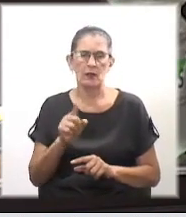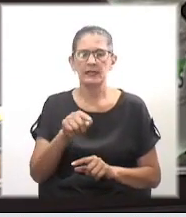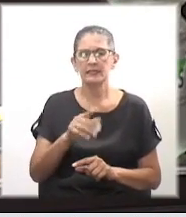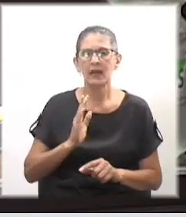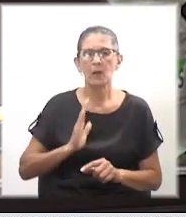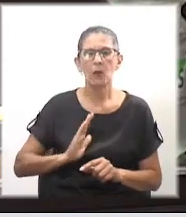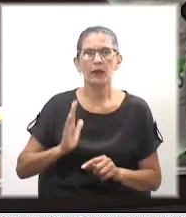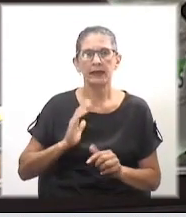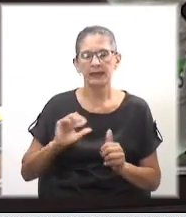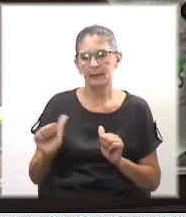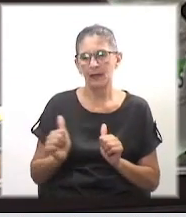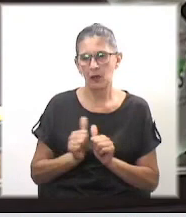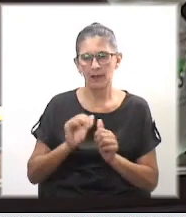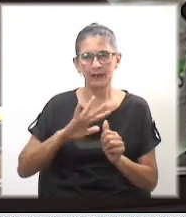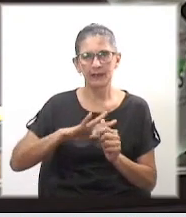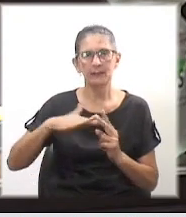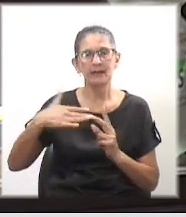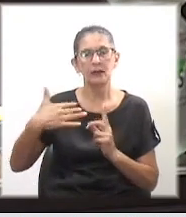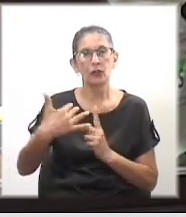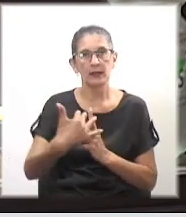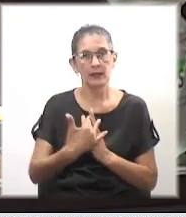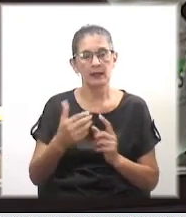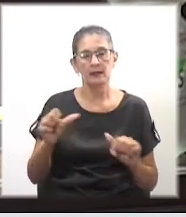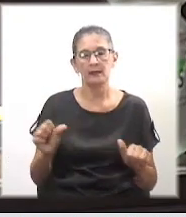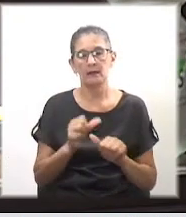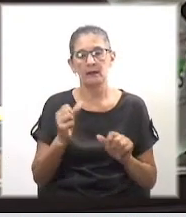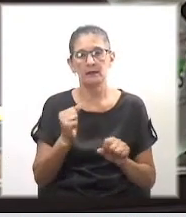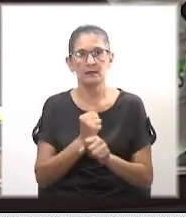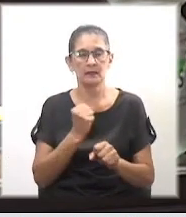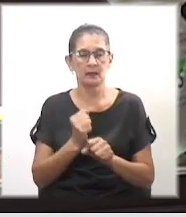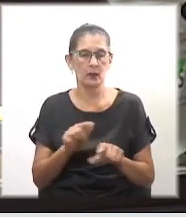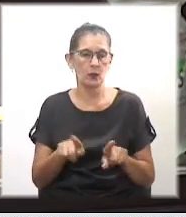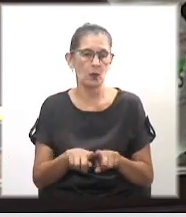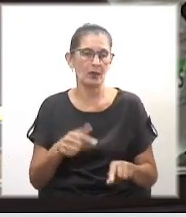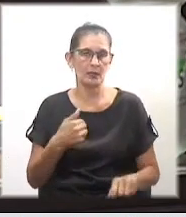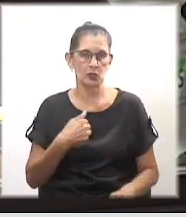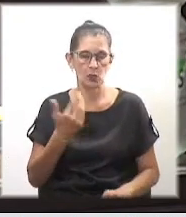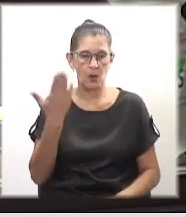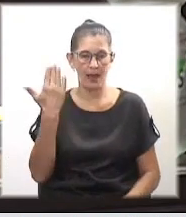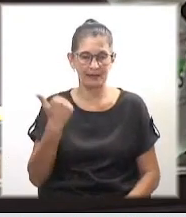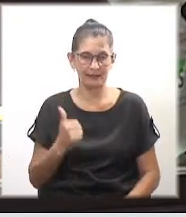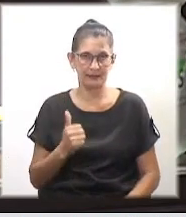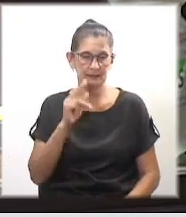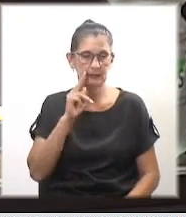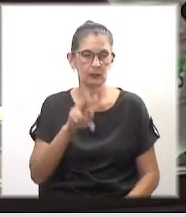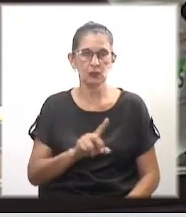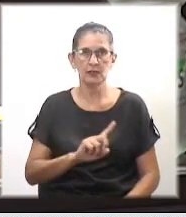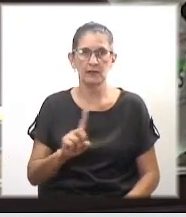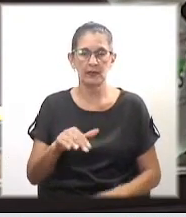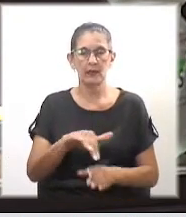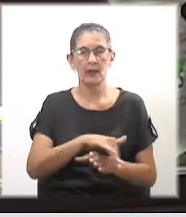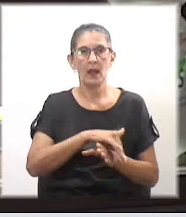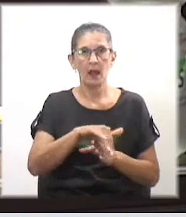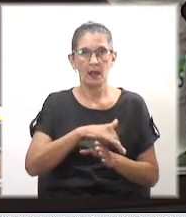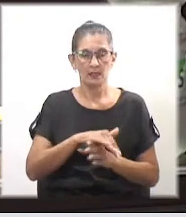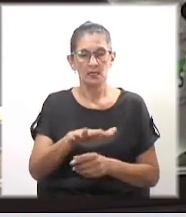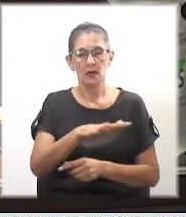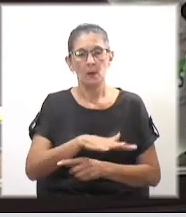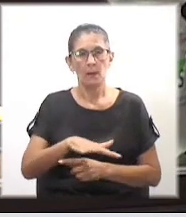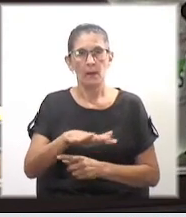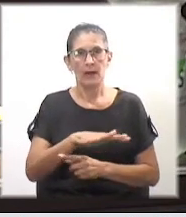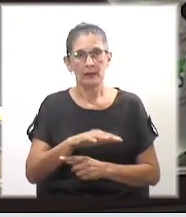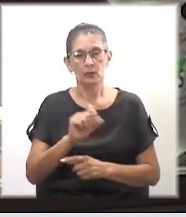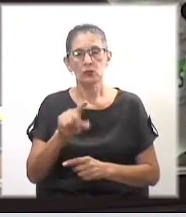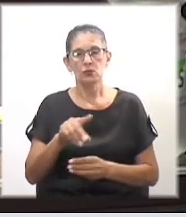acompañan y me rodean, que realizan un trabajo como lo hice yo antes, invisible, en las calles, en los barrios